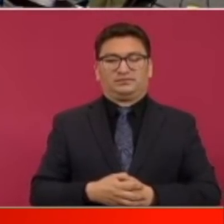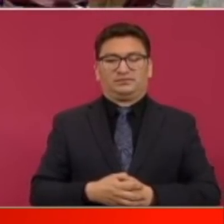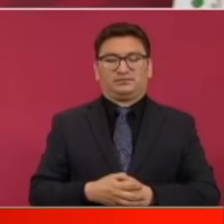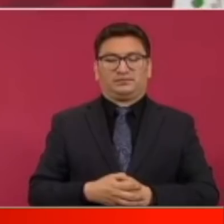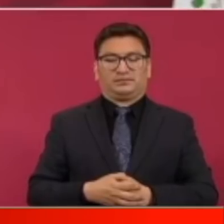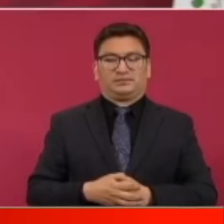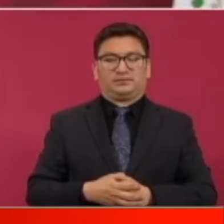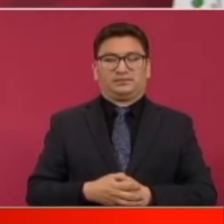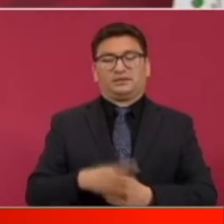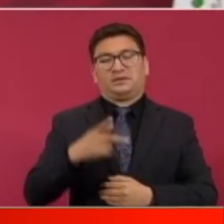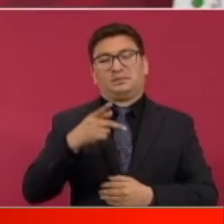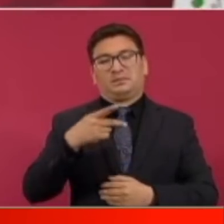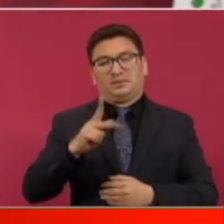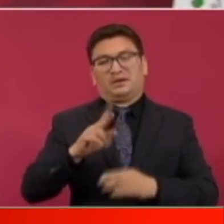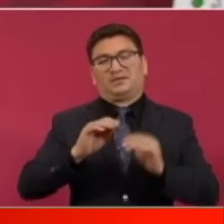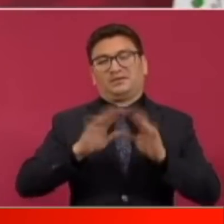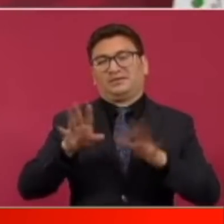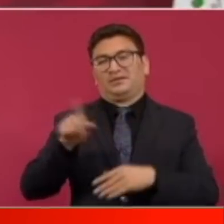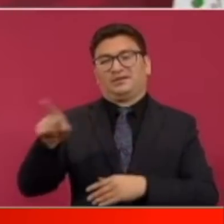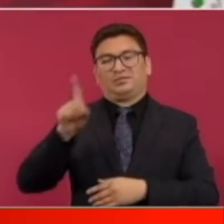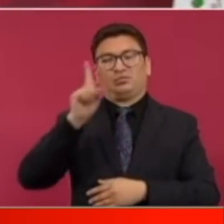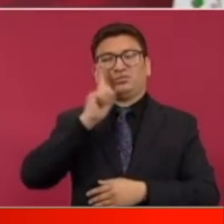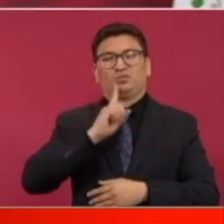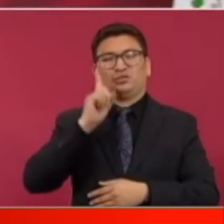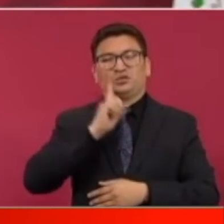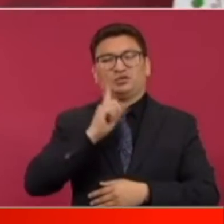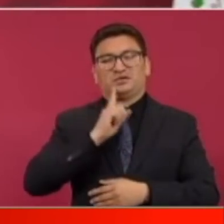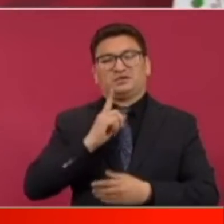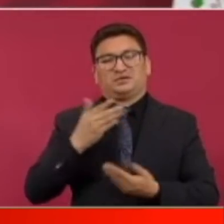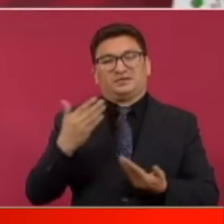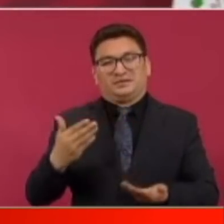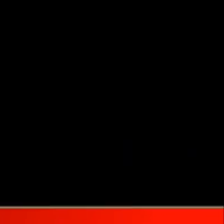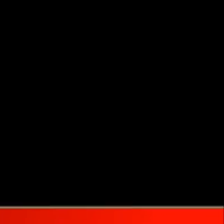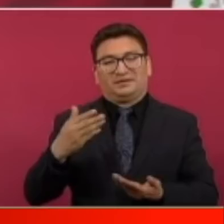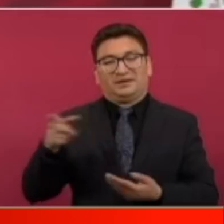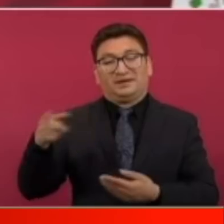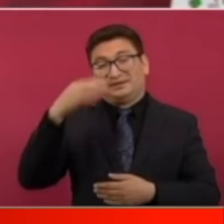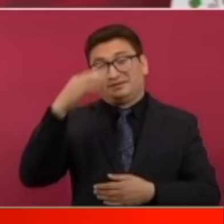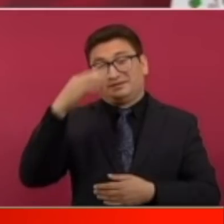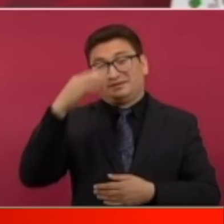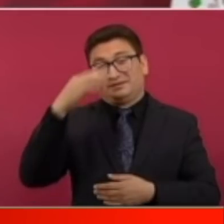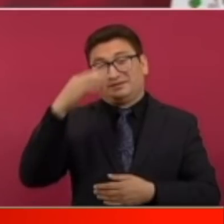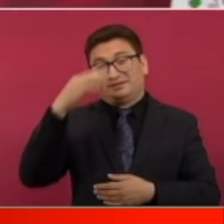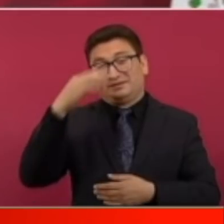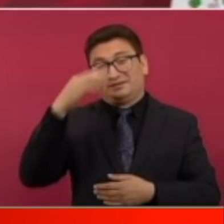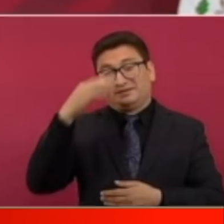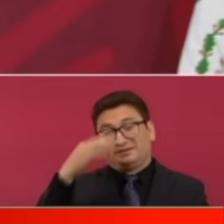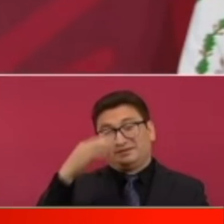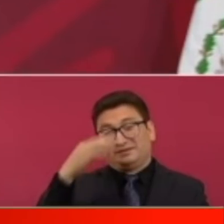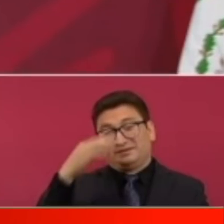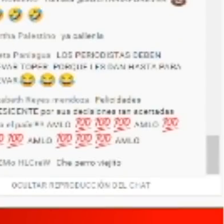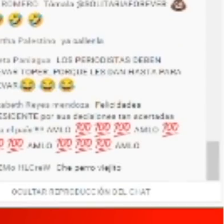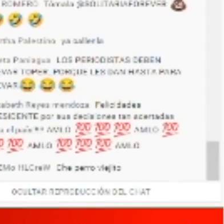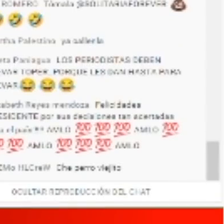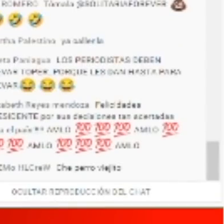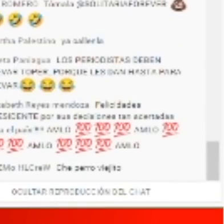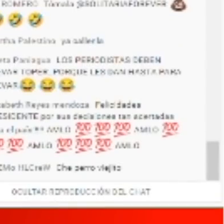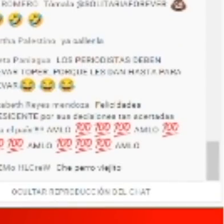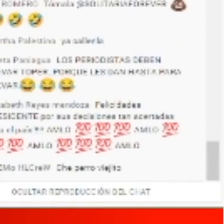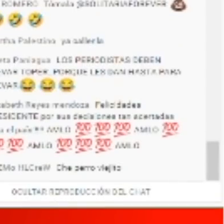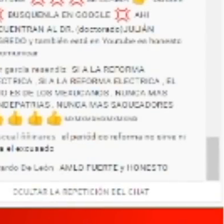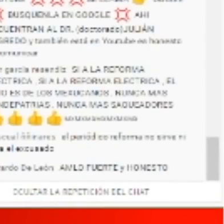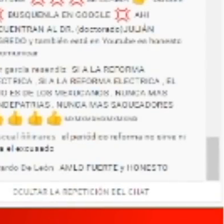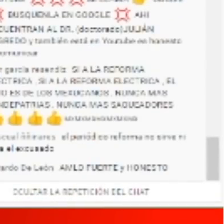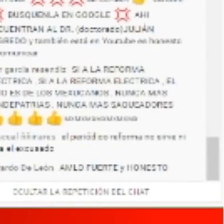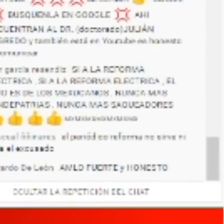es claro que la señora no nos quiere y es que familia lamentablemente lo que pudimos